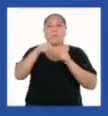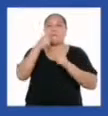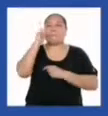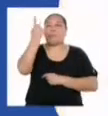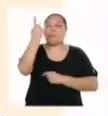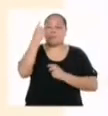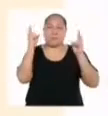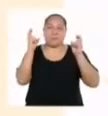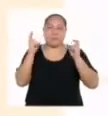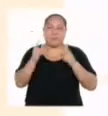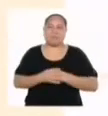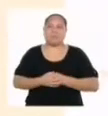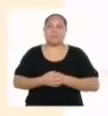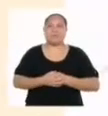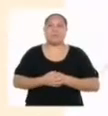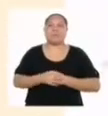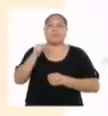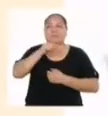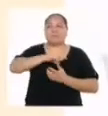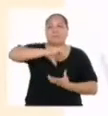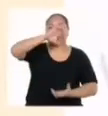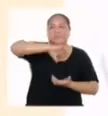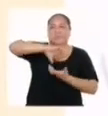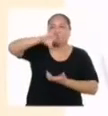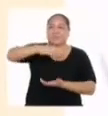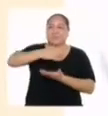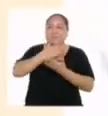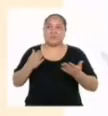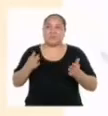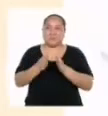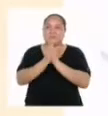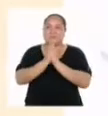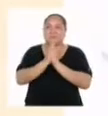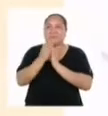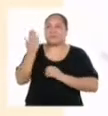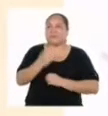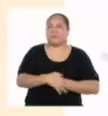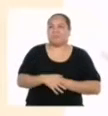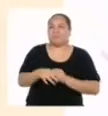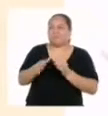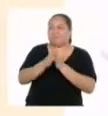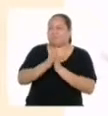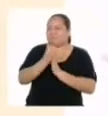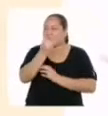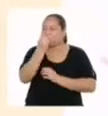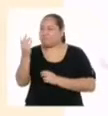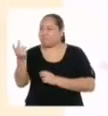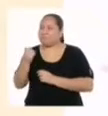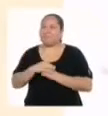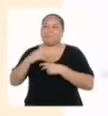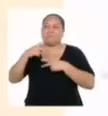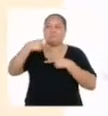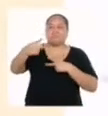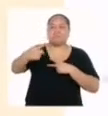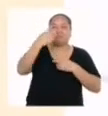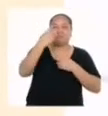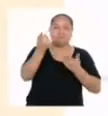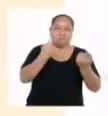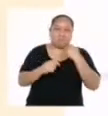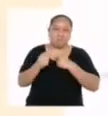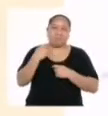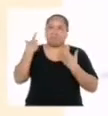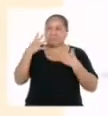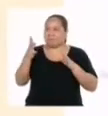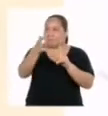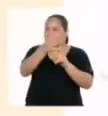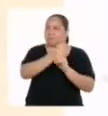caso. Muy bien, aquí están los residuos sólidos que me pidió. Tuve que pedir un par de ellos a una vecina en una bodega, pero lo